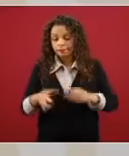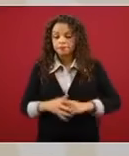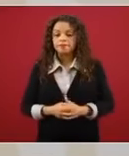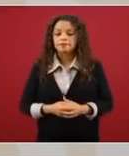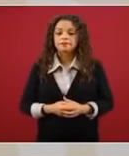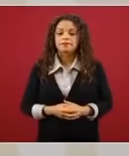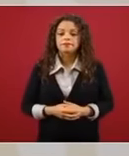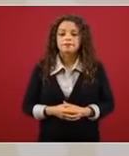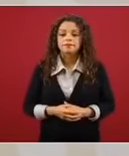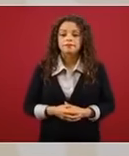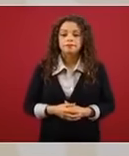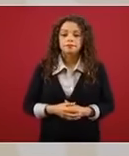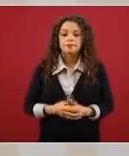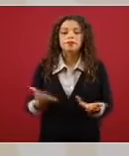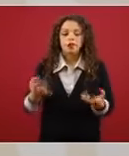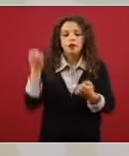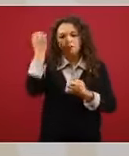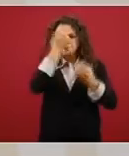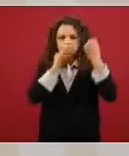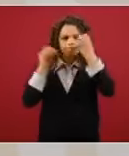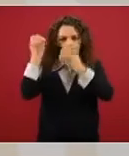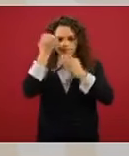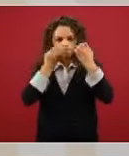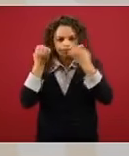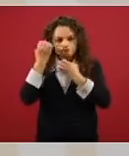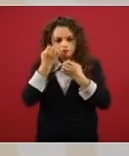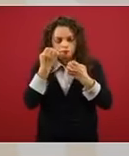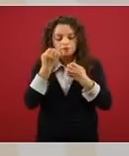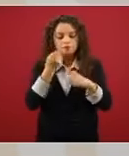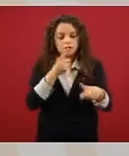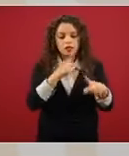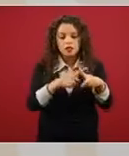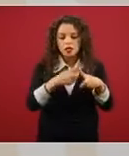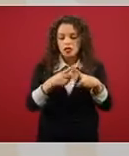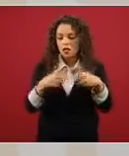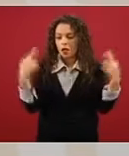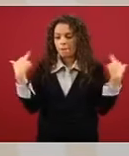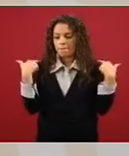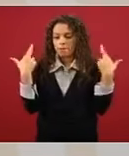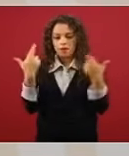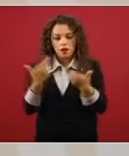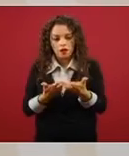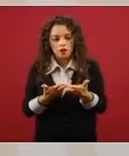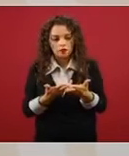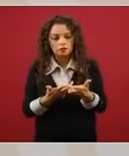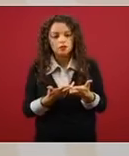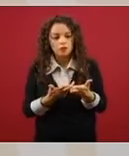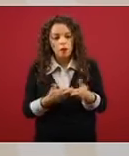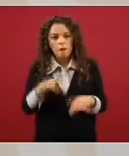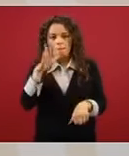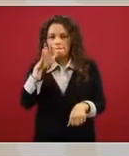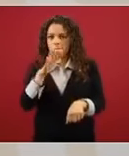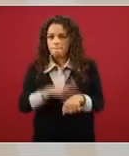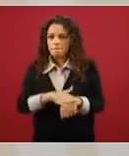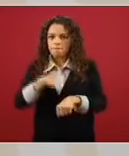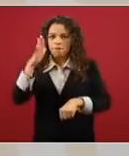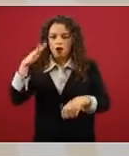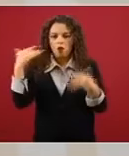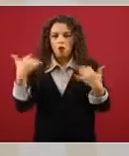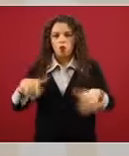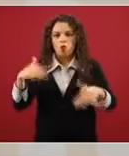un estudio sobre quiénes eran las maestras y los maestros más prestigiados, más